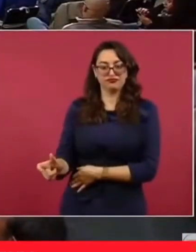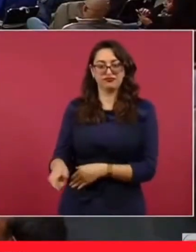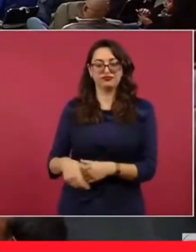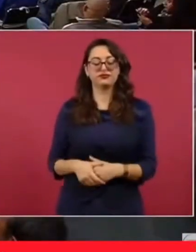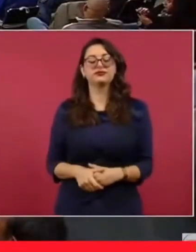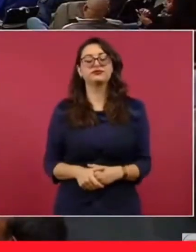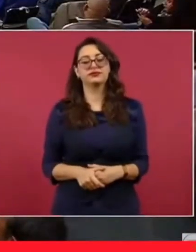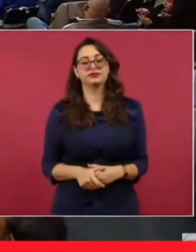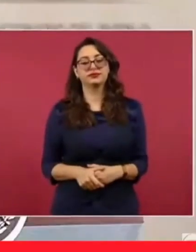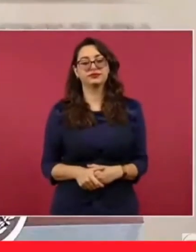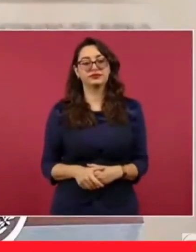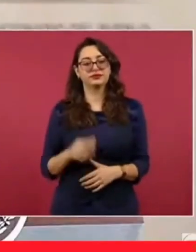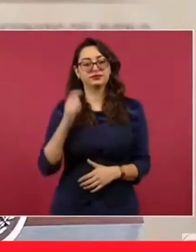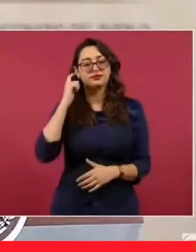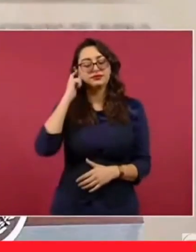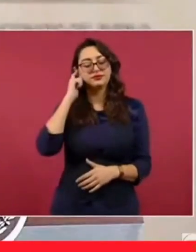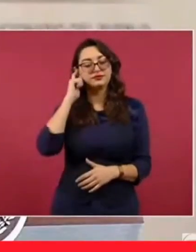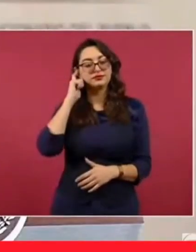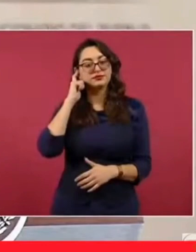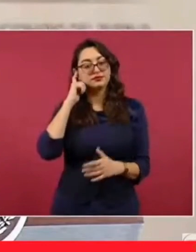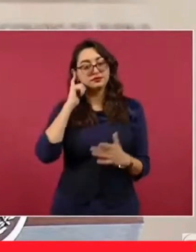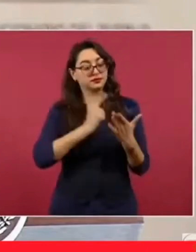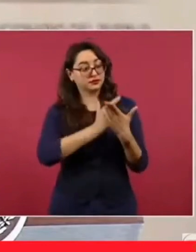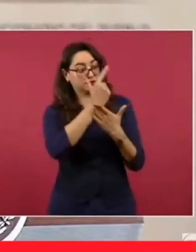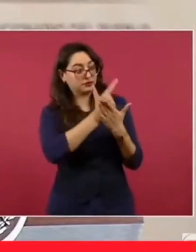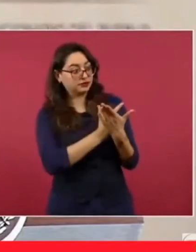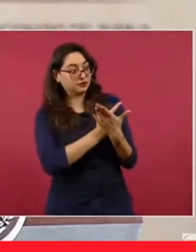No se encontró la lista.